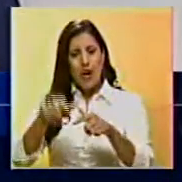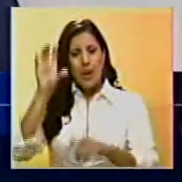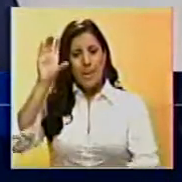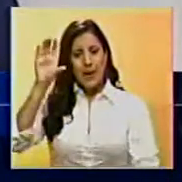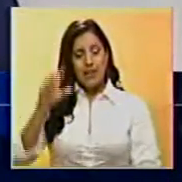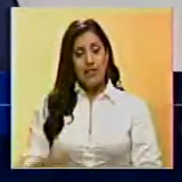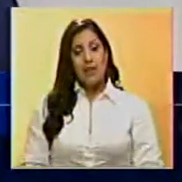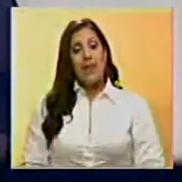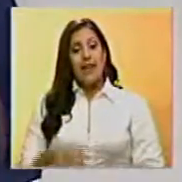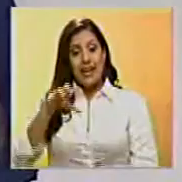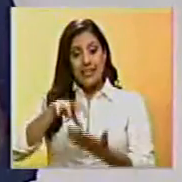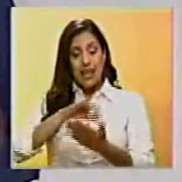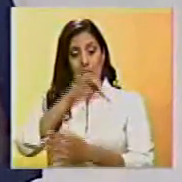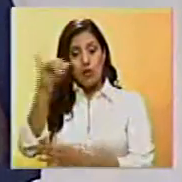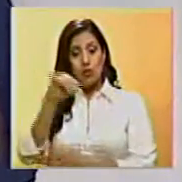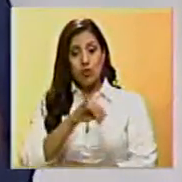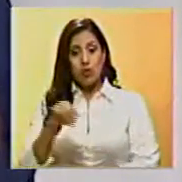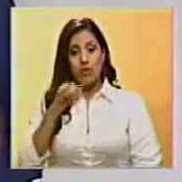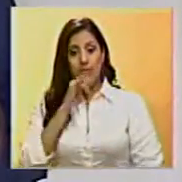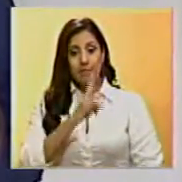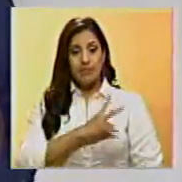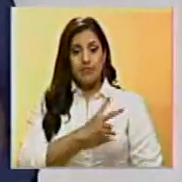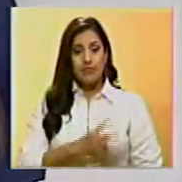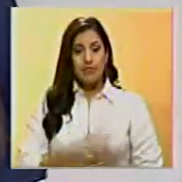país. Desde el Estado, Zulia, Jenny Soto, Noticiero, Benevisión.